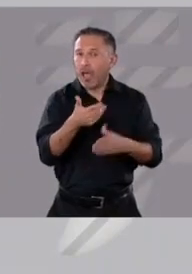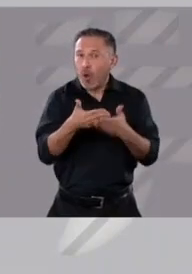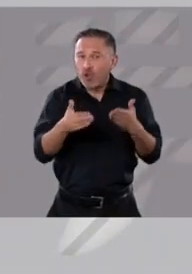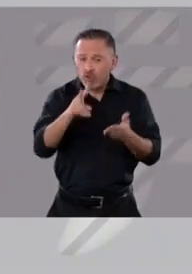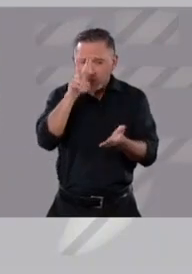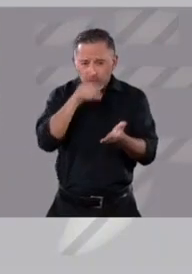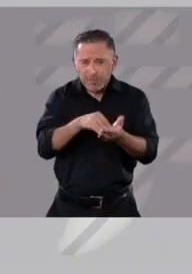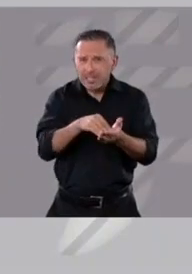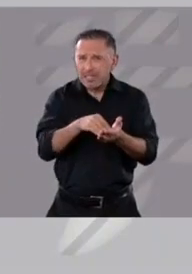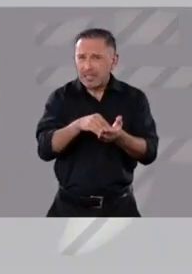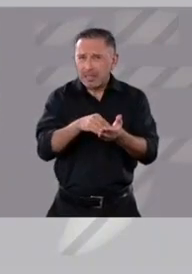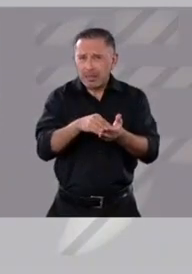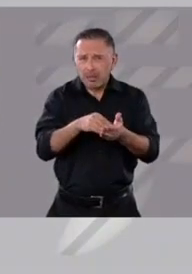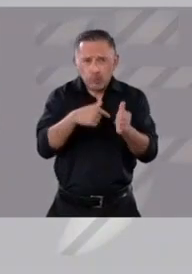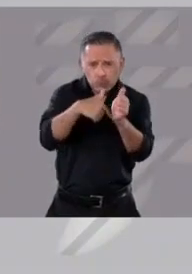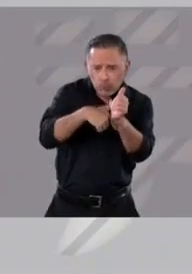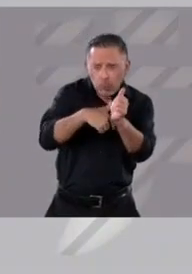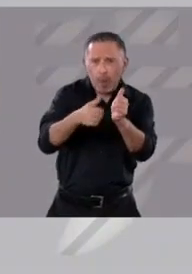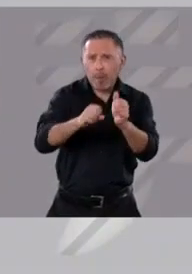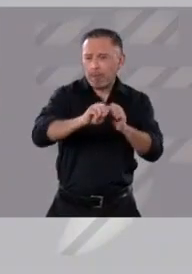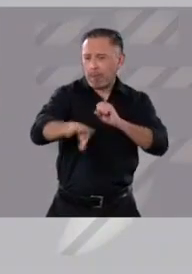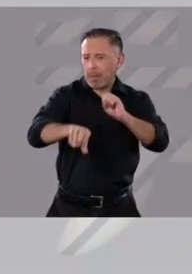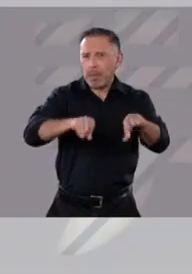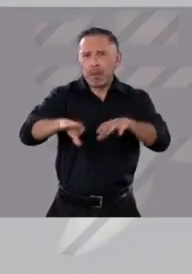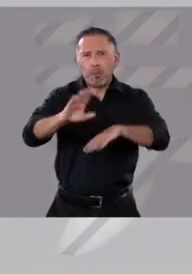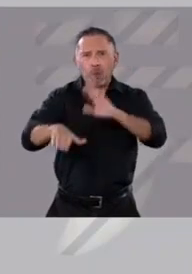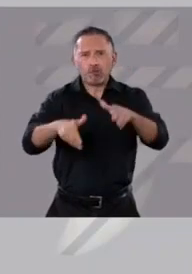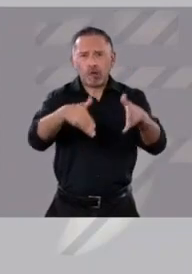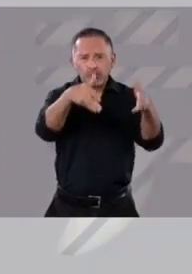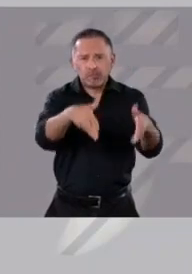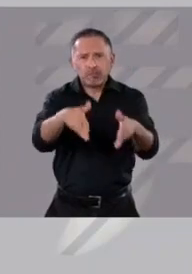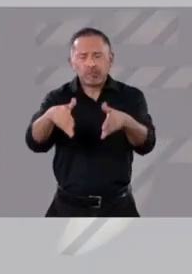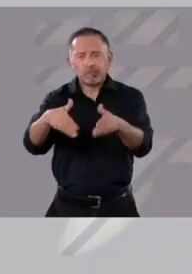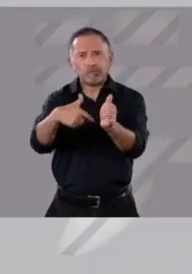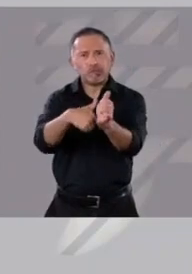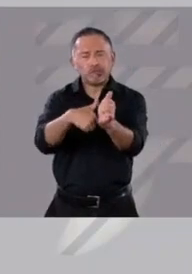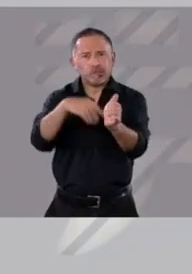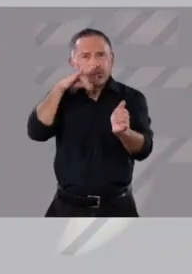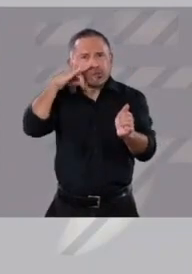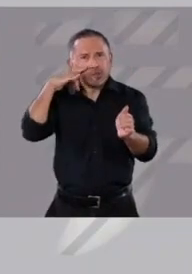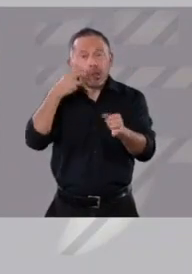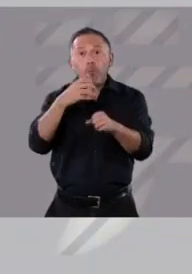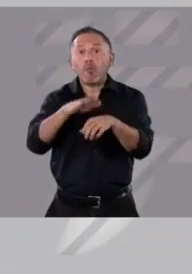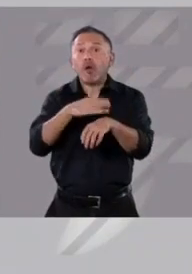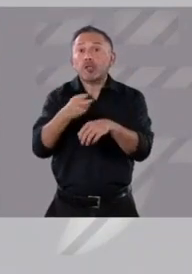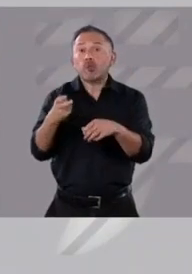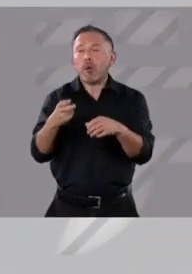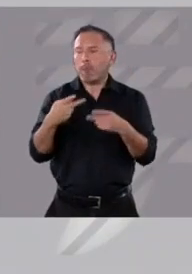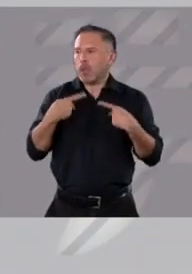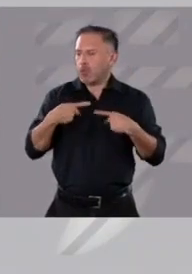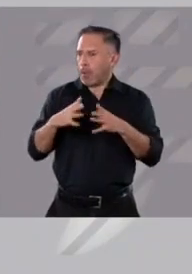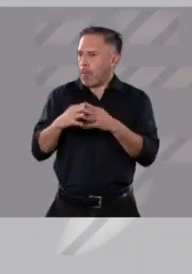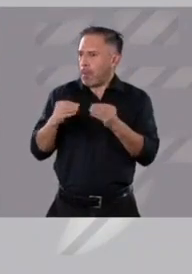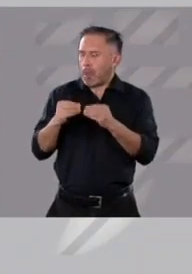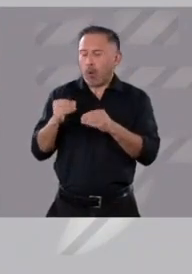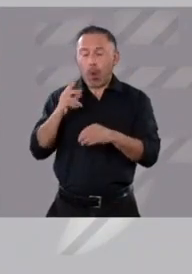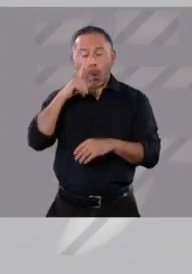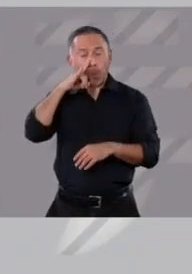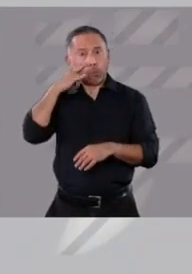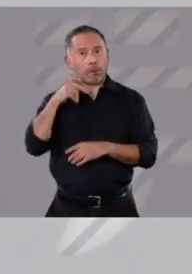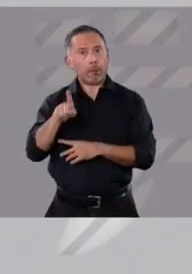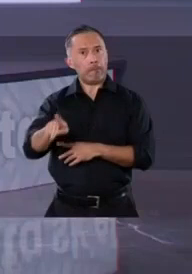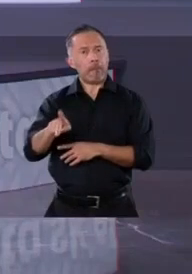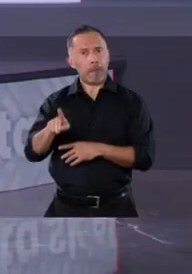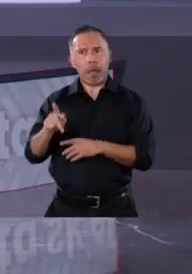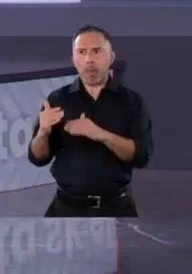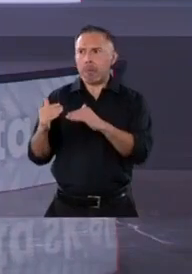se incrementan los desaparecidos, para moquillar cifras y decir que han disminuido los